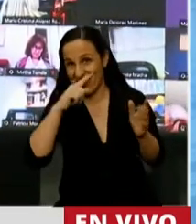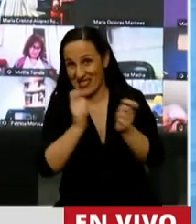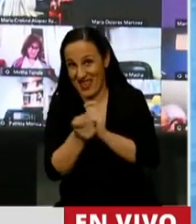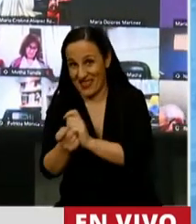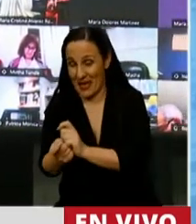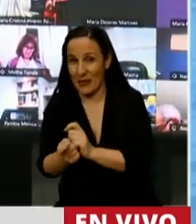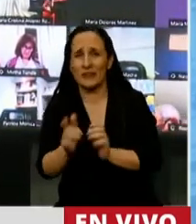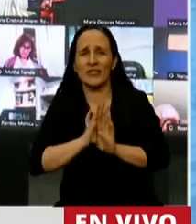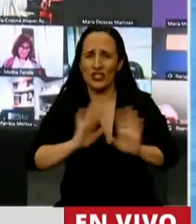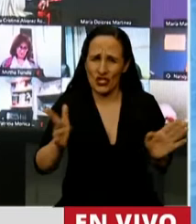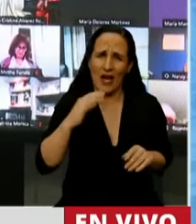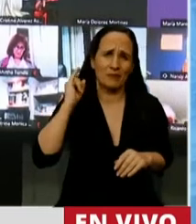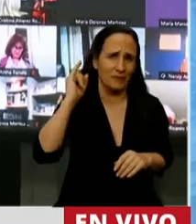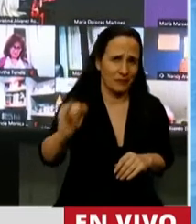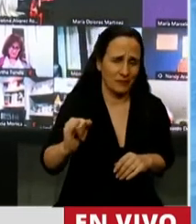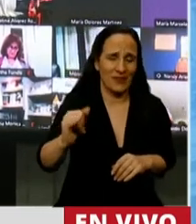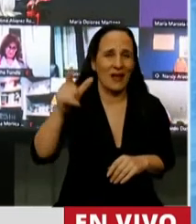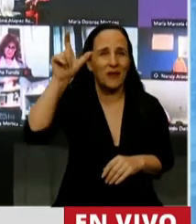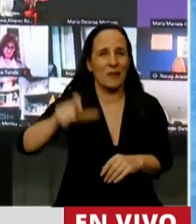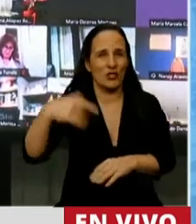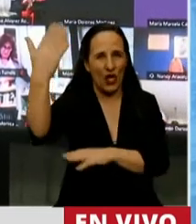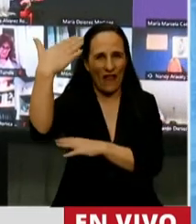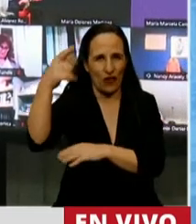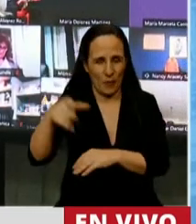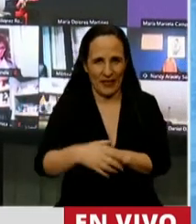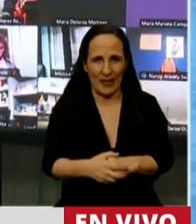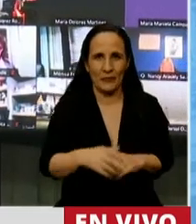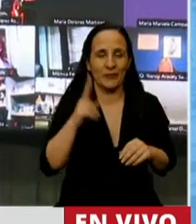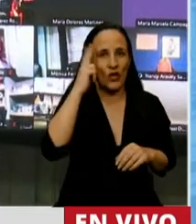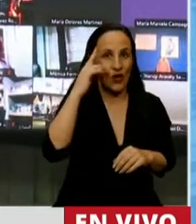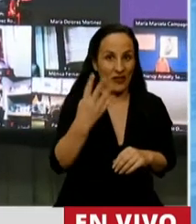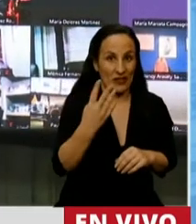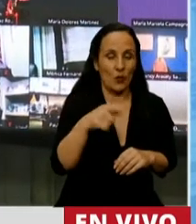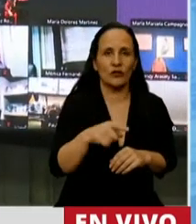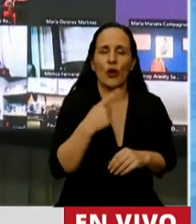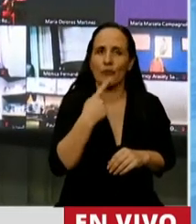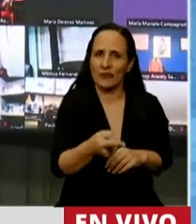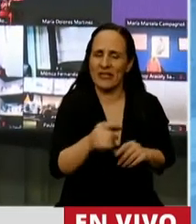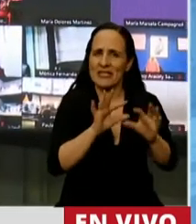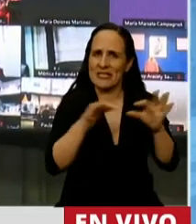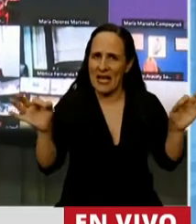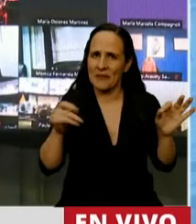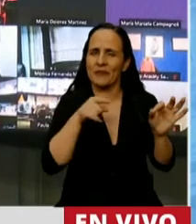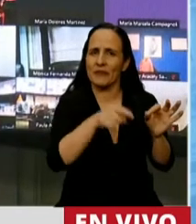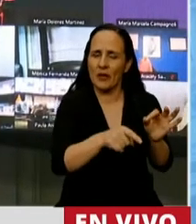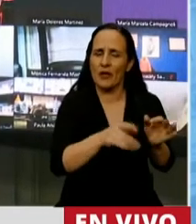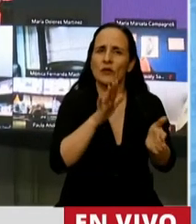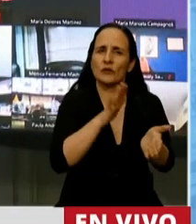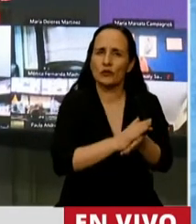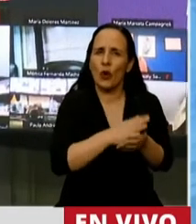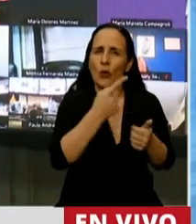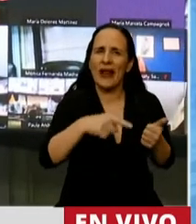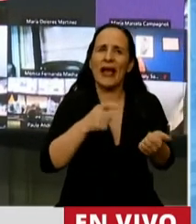Ya está comunicado al miembro informante. Artículo 94. Establezcase respecto de las obligaciones